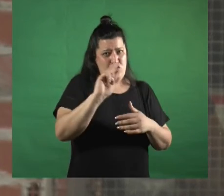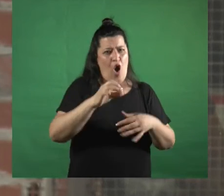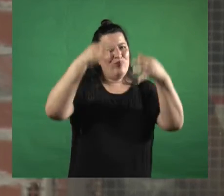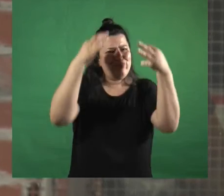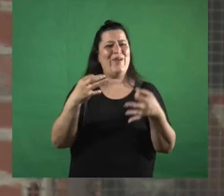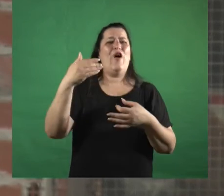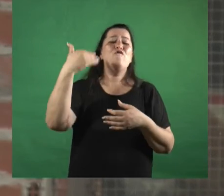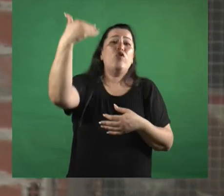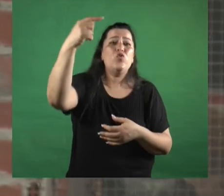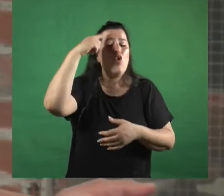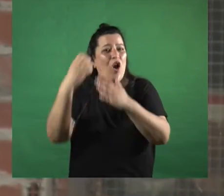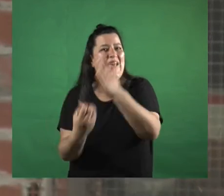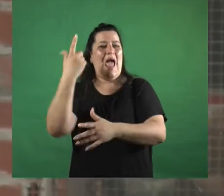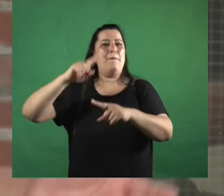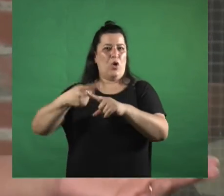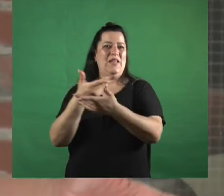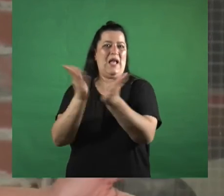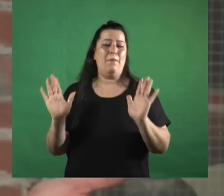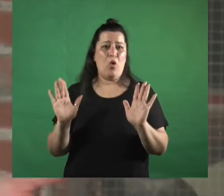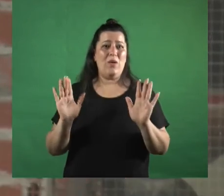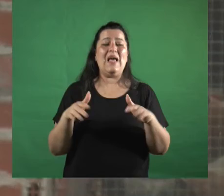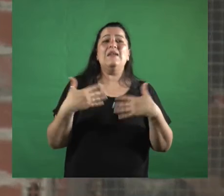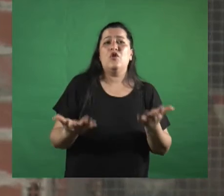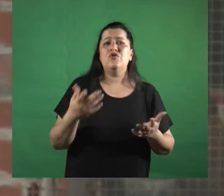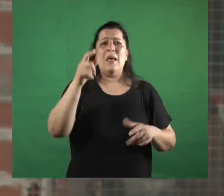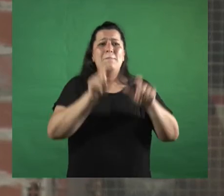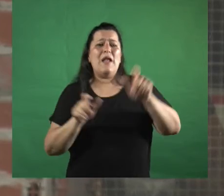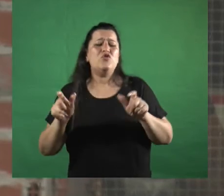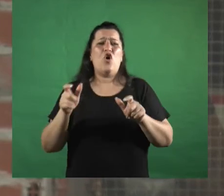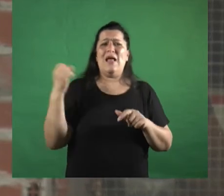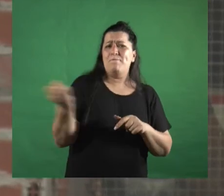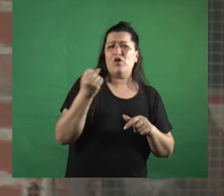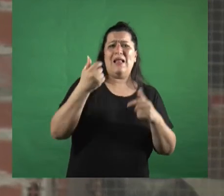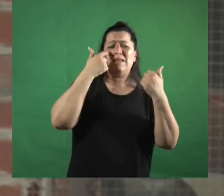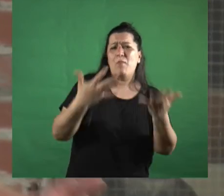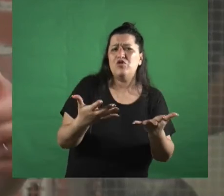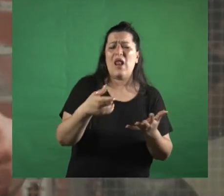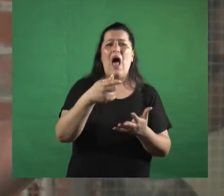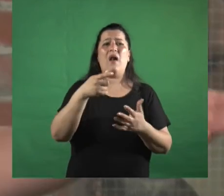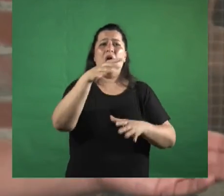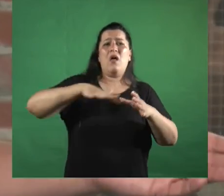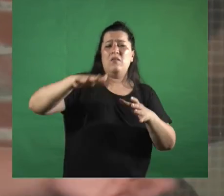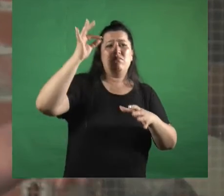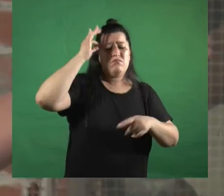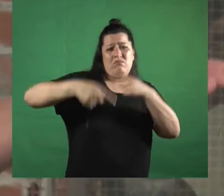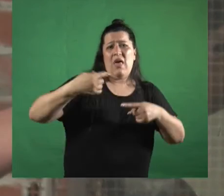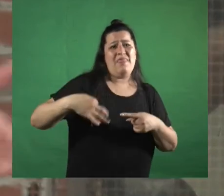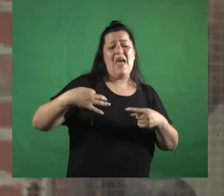la comunidad afro argentina es visible vas caminando por la gente y la gente es oscura la comunidad afro argentina está organizada si no hubiésemos